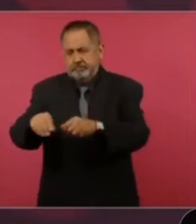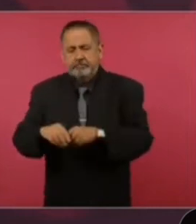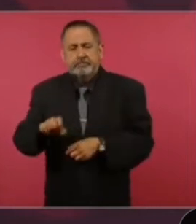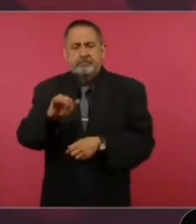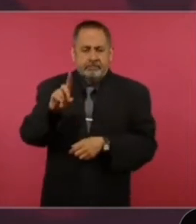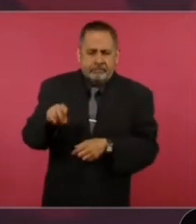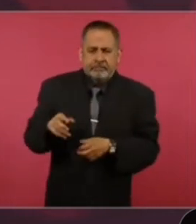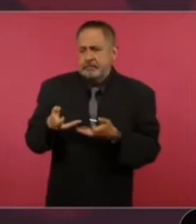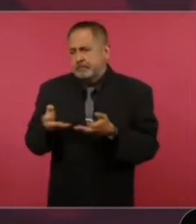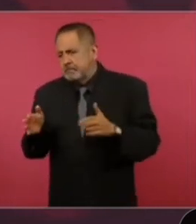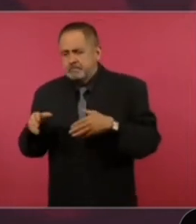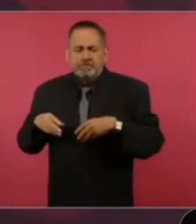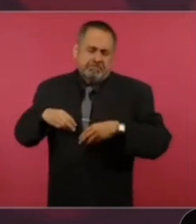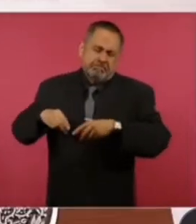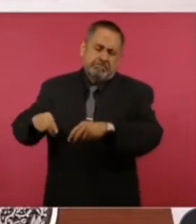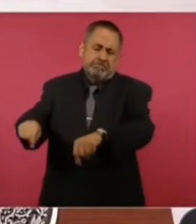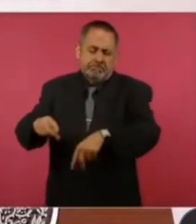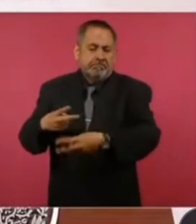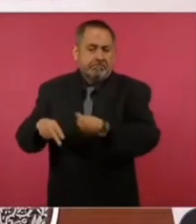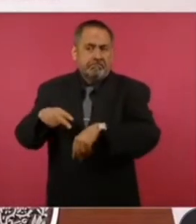ejidos, pequeñas propiedades